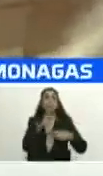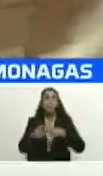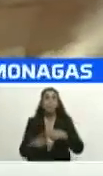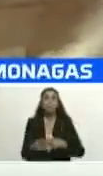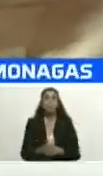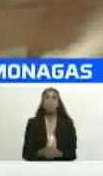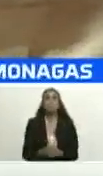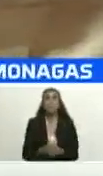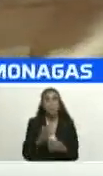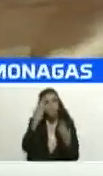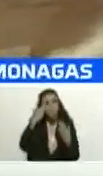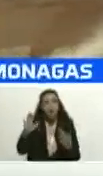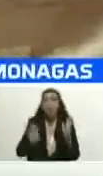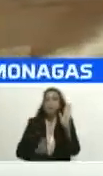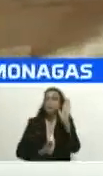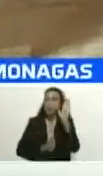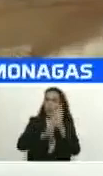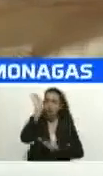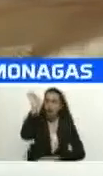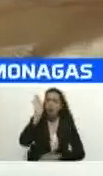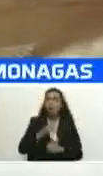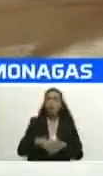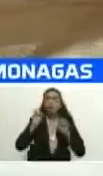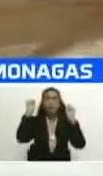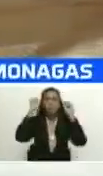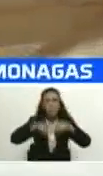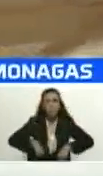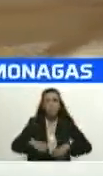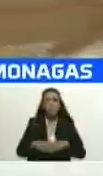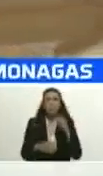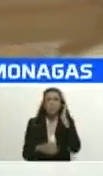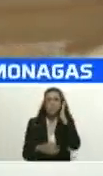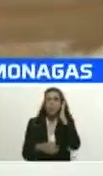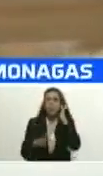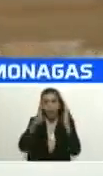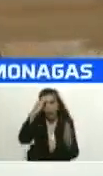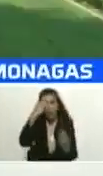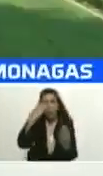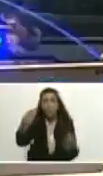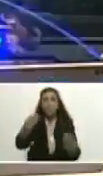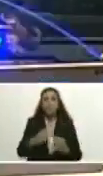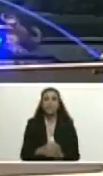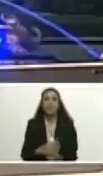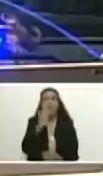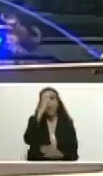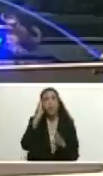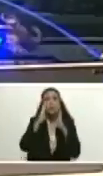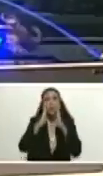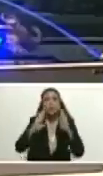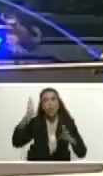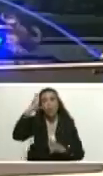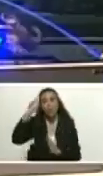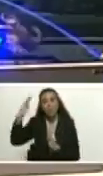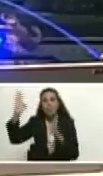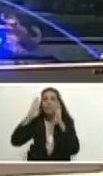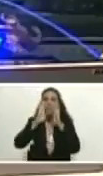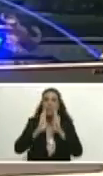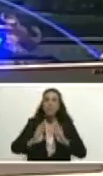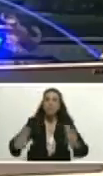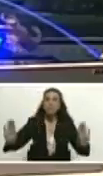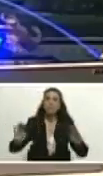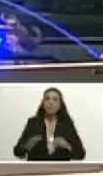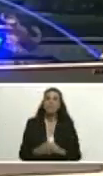vamos creciendo y vamos avanzando hasta la próxima pues que Dios bendiga nuestra patria amada Venezuela